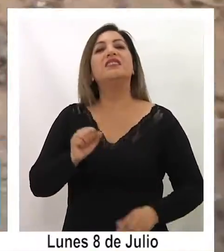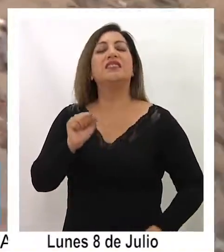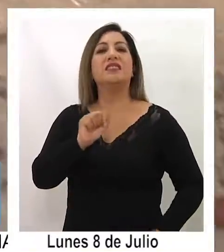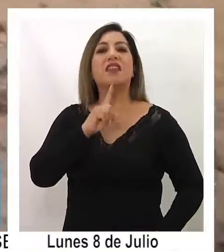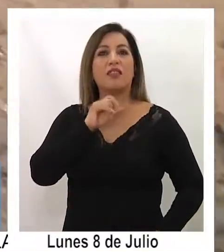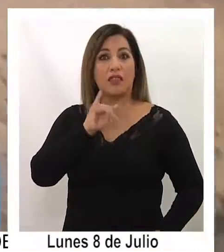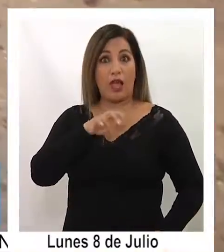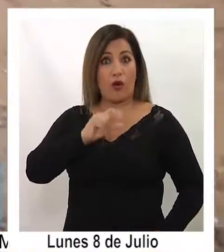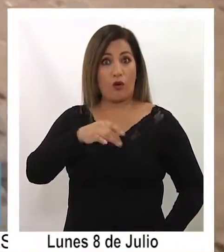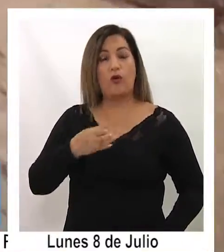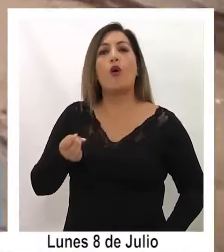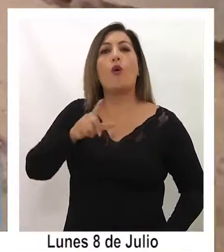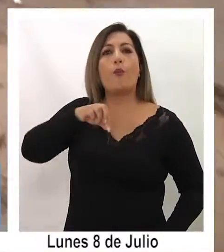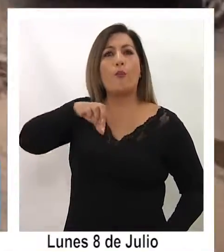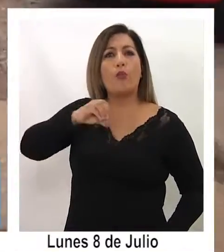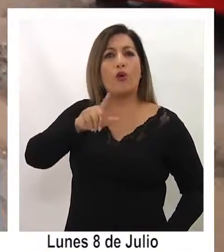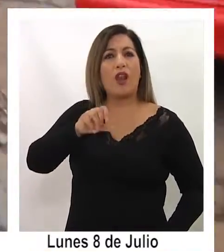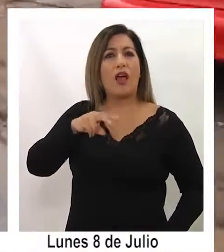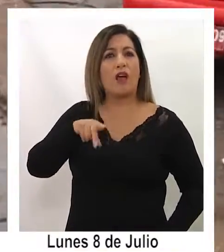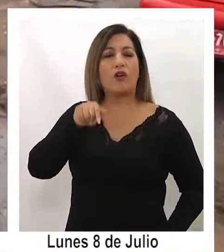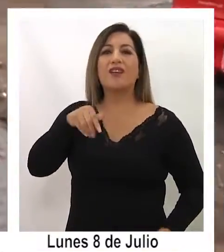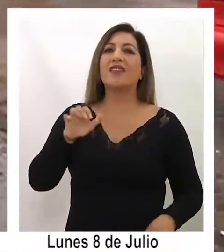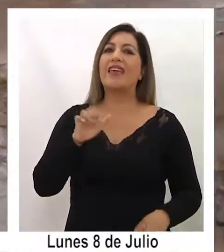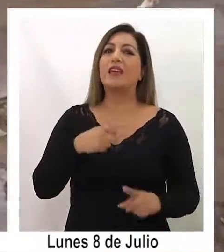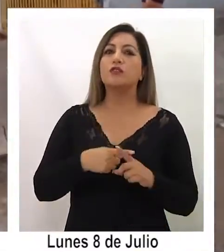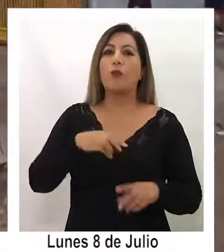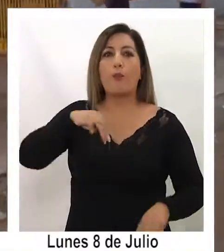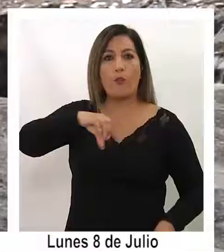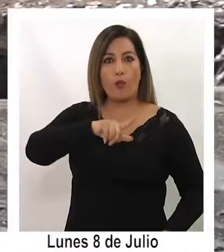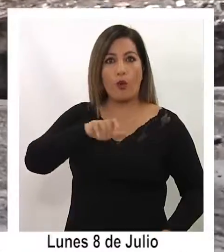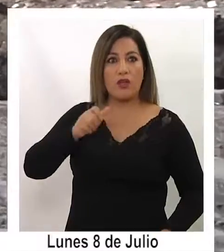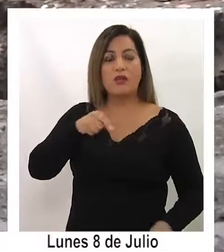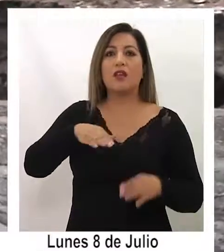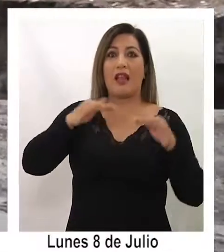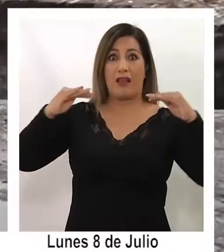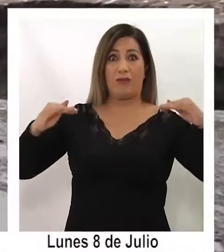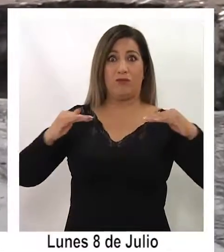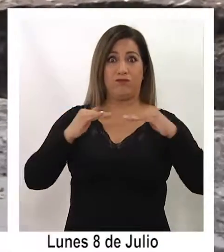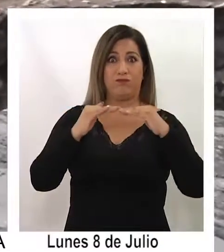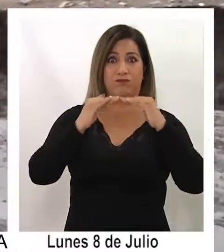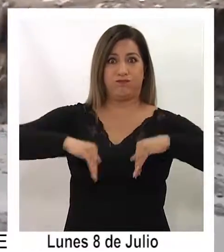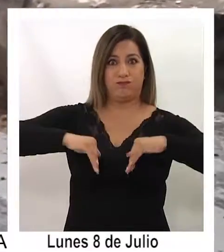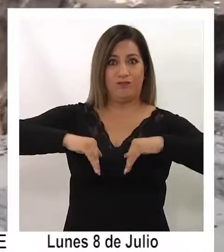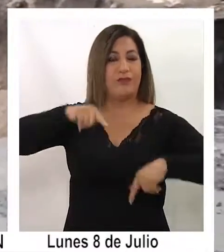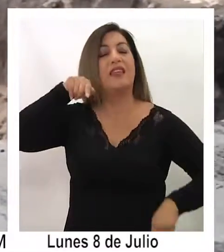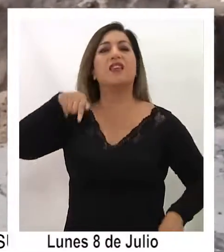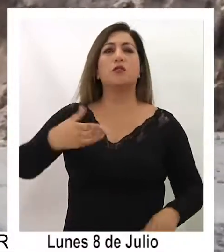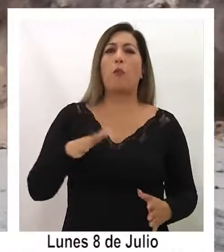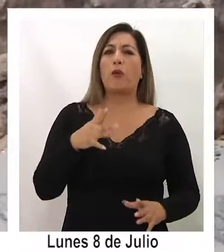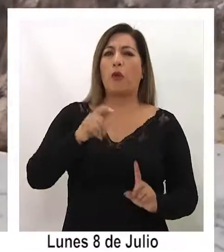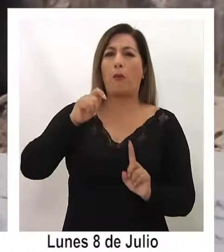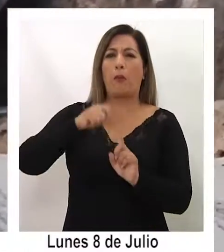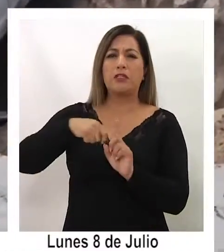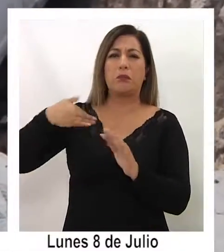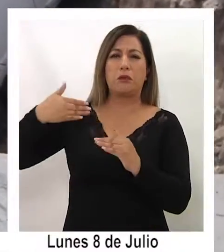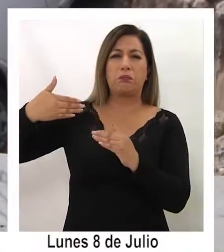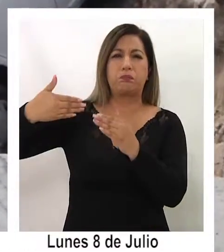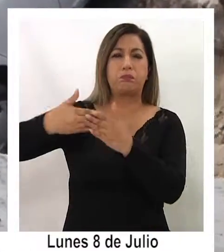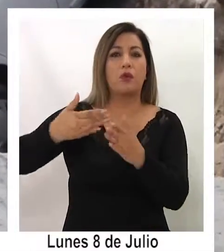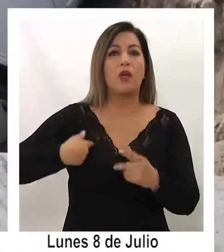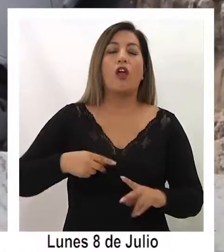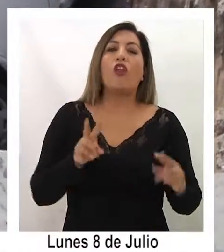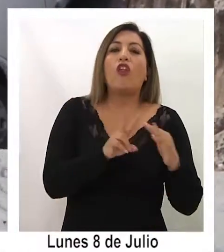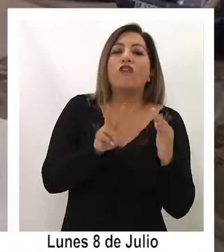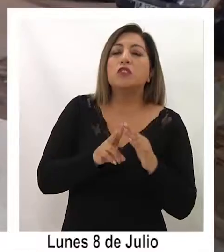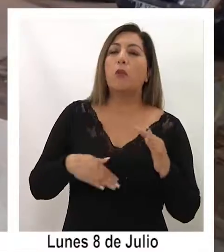ex Los Molles, donde se hundió parte de la calzada desde la esquina del Ruedo Donoso hacia el poniente. Han pasado meses y los vecinos